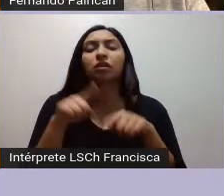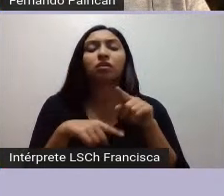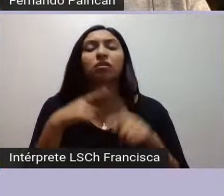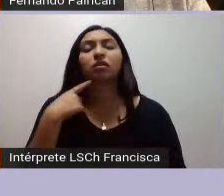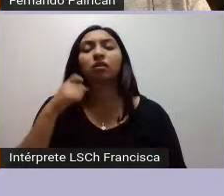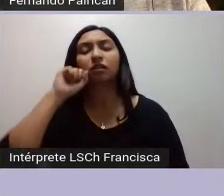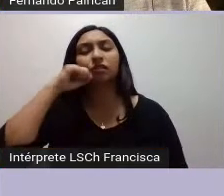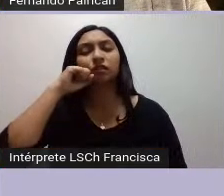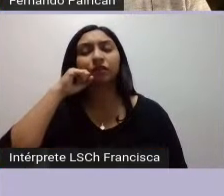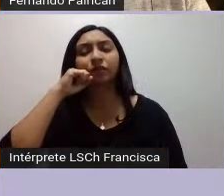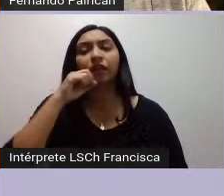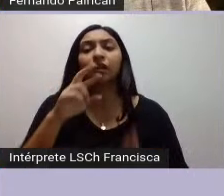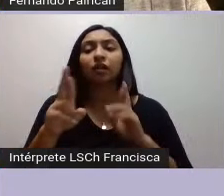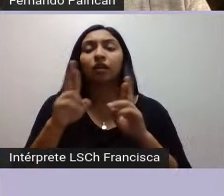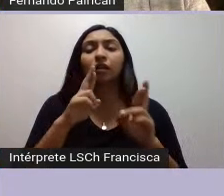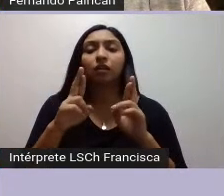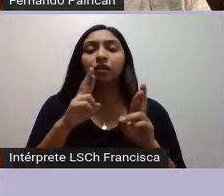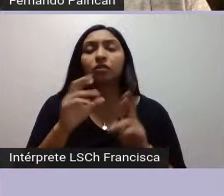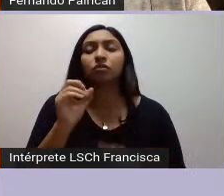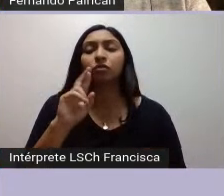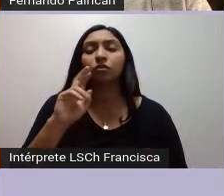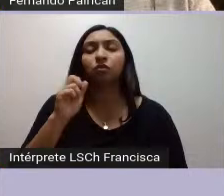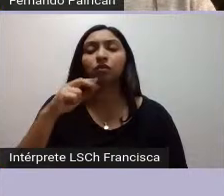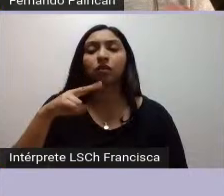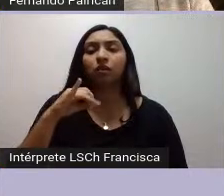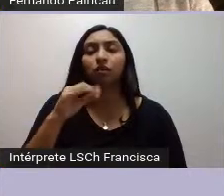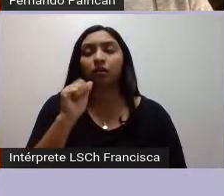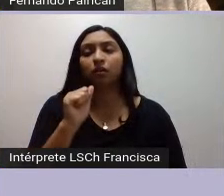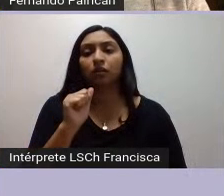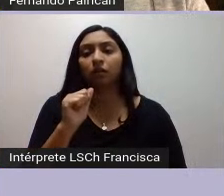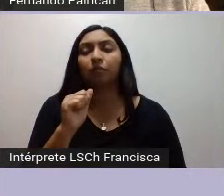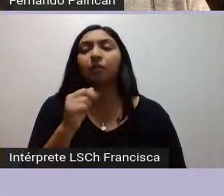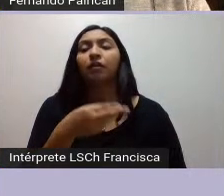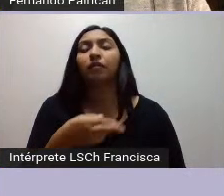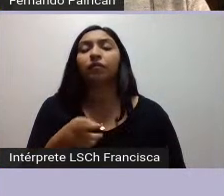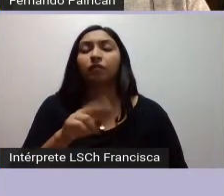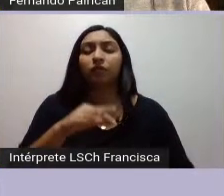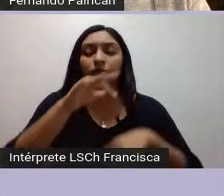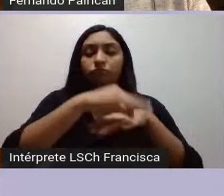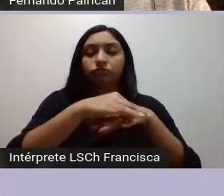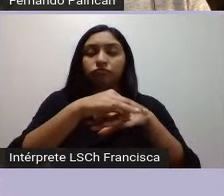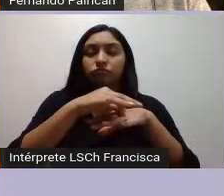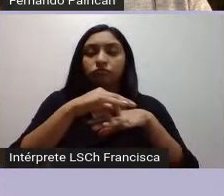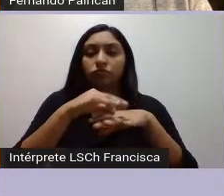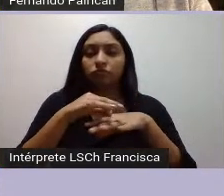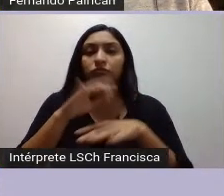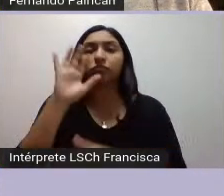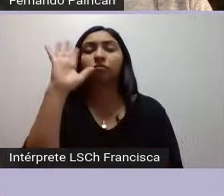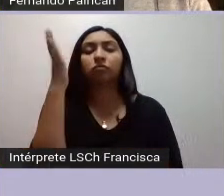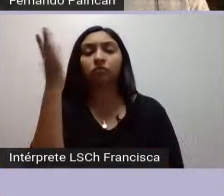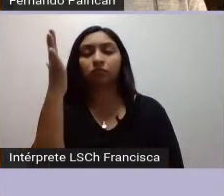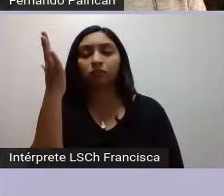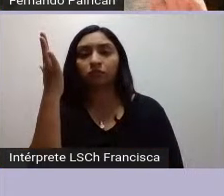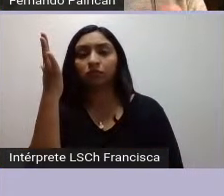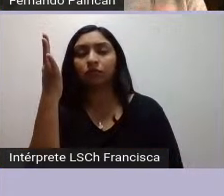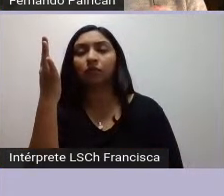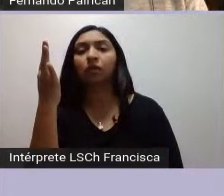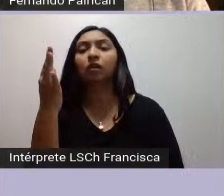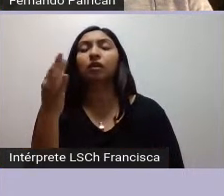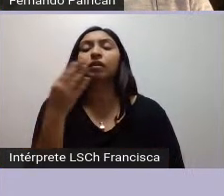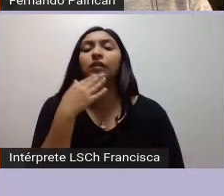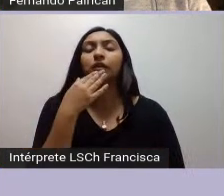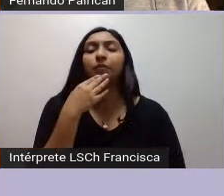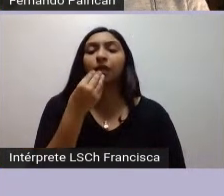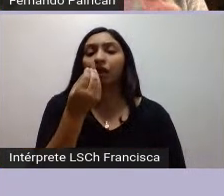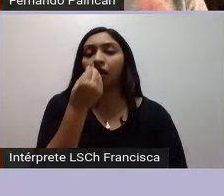orgánica entre el proceso de reforestación regeneración ecológica con la autosuficiencia alimentaria y eso